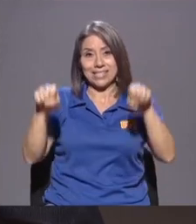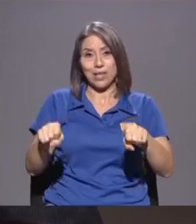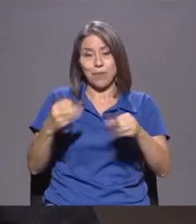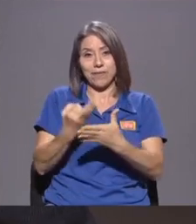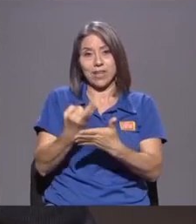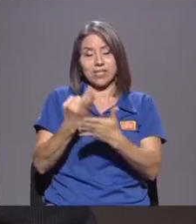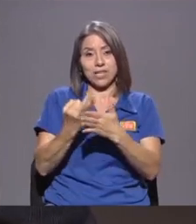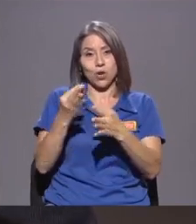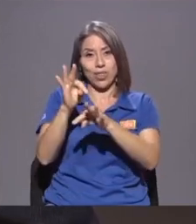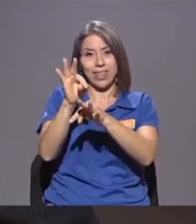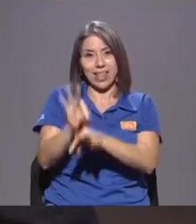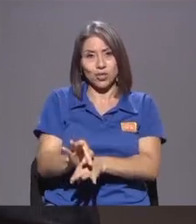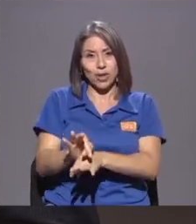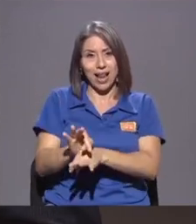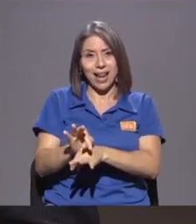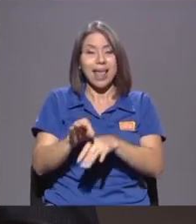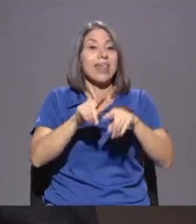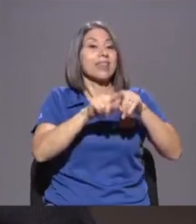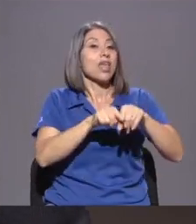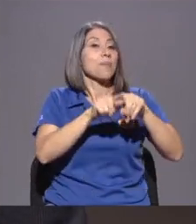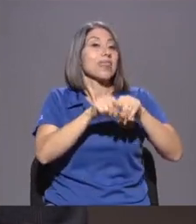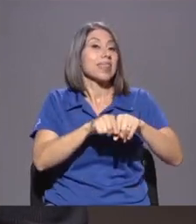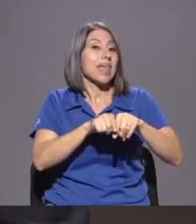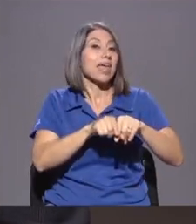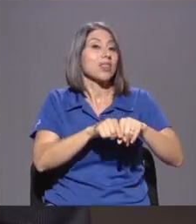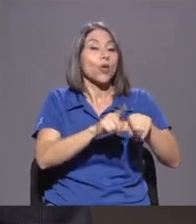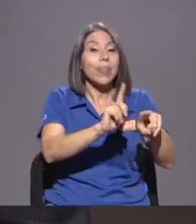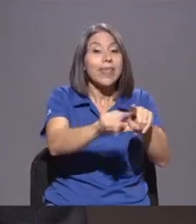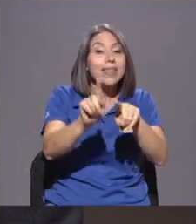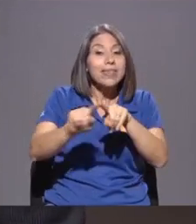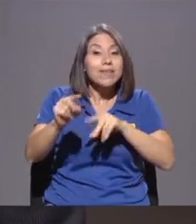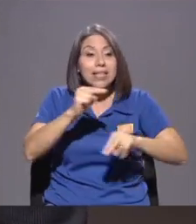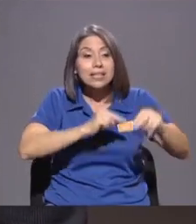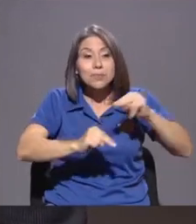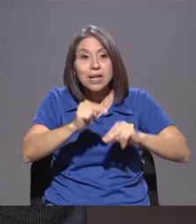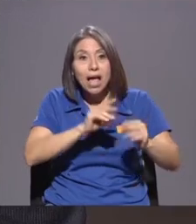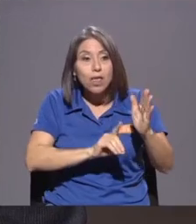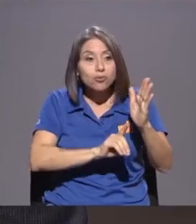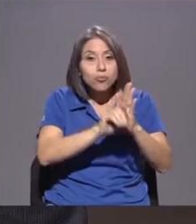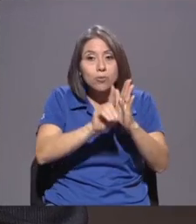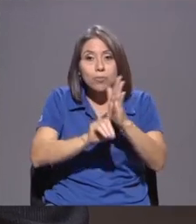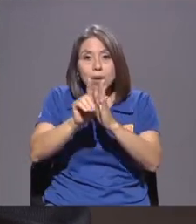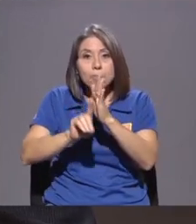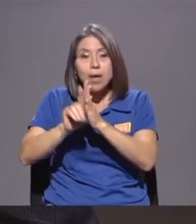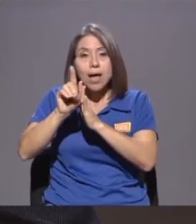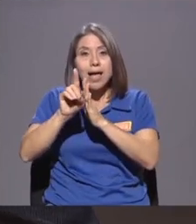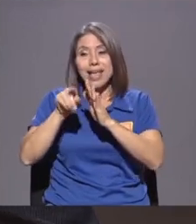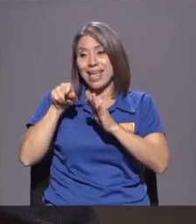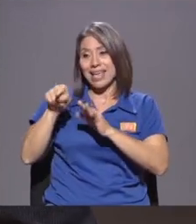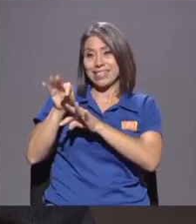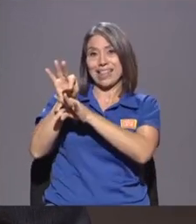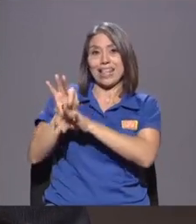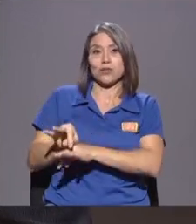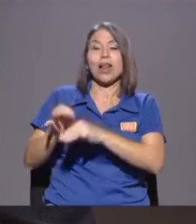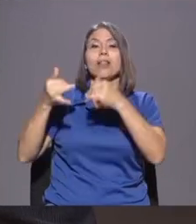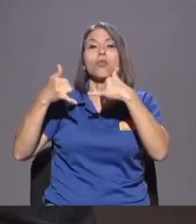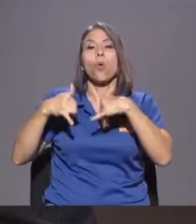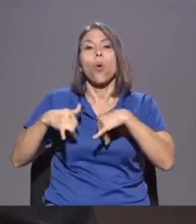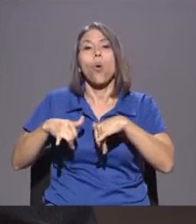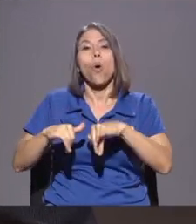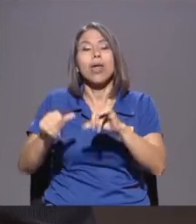Dependiendo Del Grado De Cerro De Cada Uno De Los Mercados Todavía Sigue Siendo Sumamente Caro